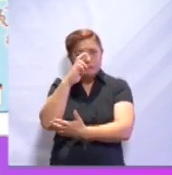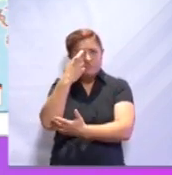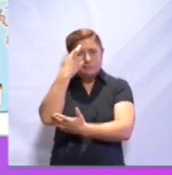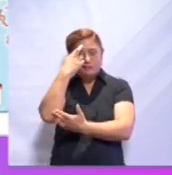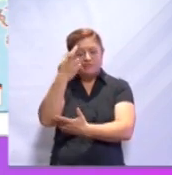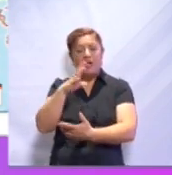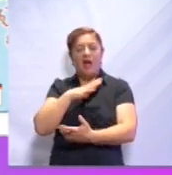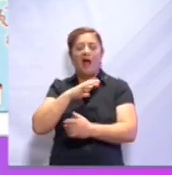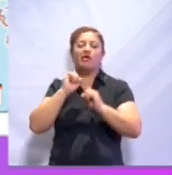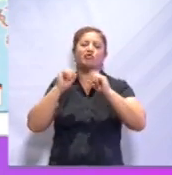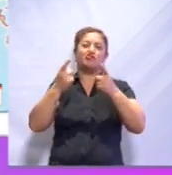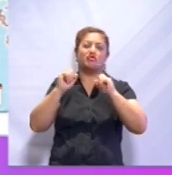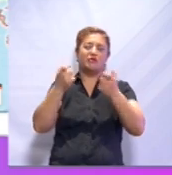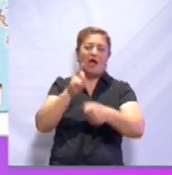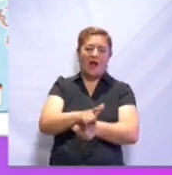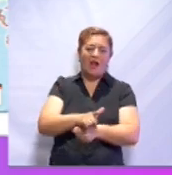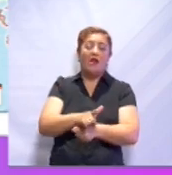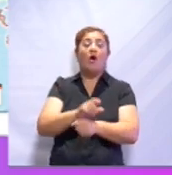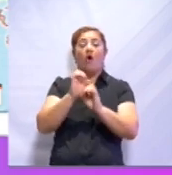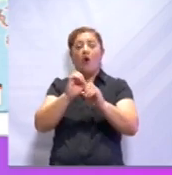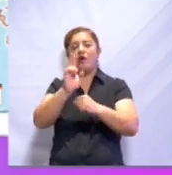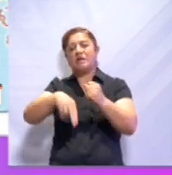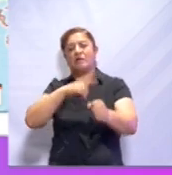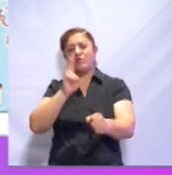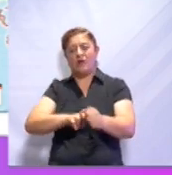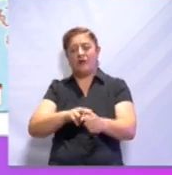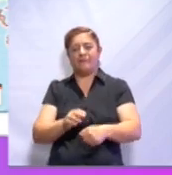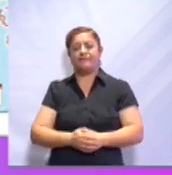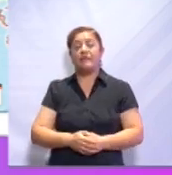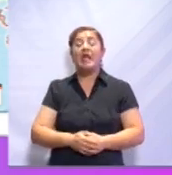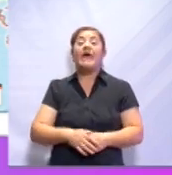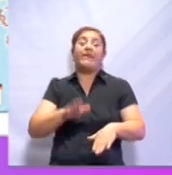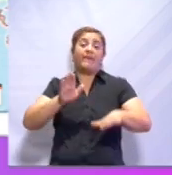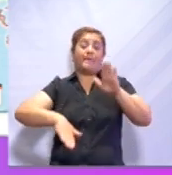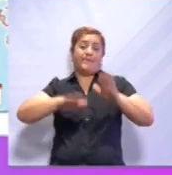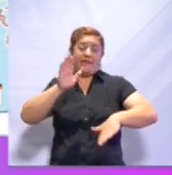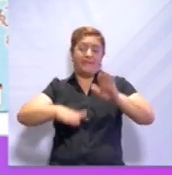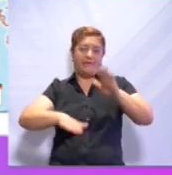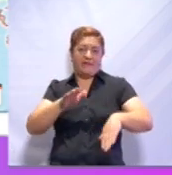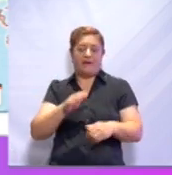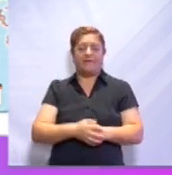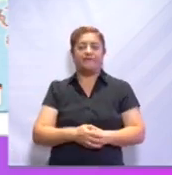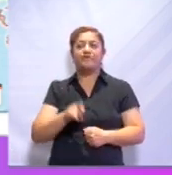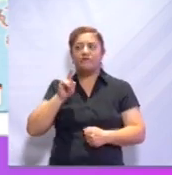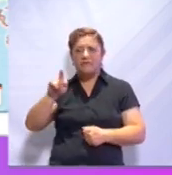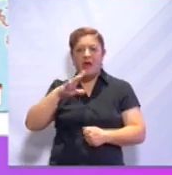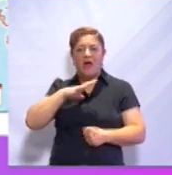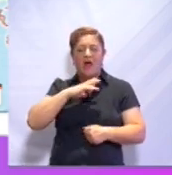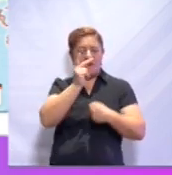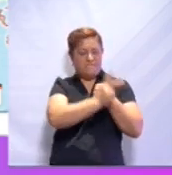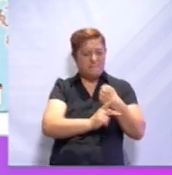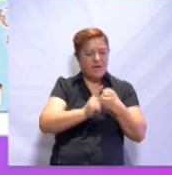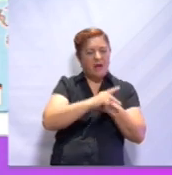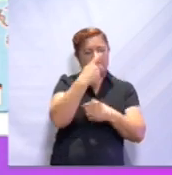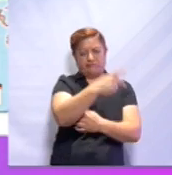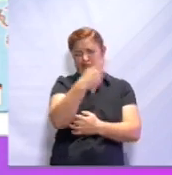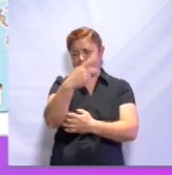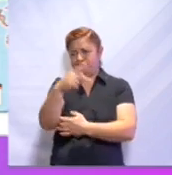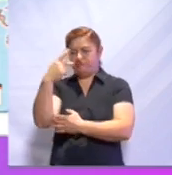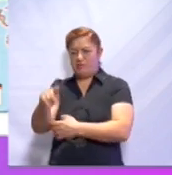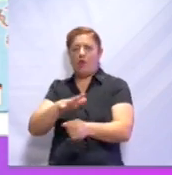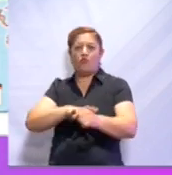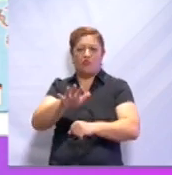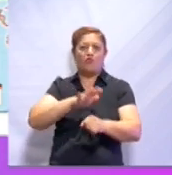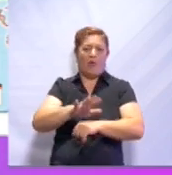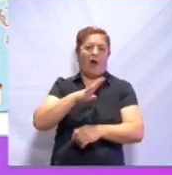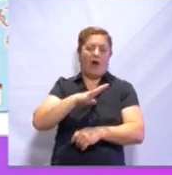ser sociales o naturales. Todo esto depende de qué existe en el país, en el continente, o